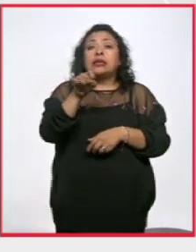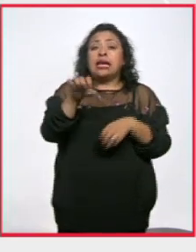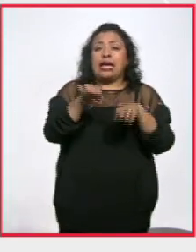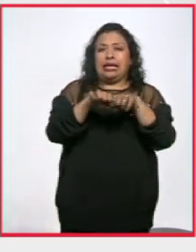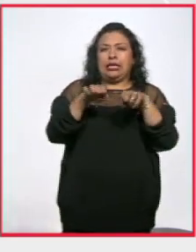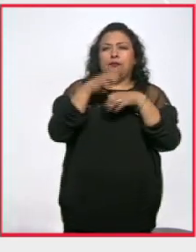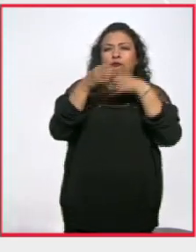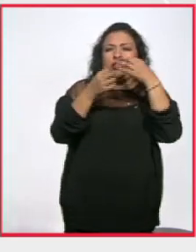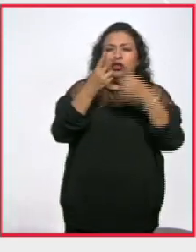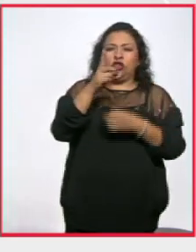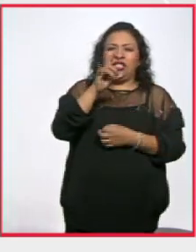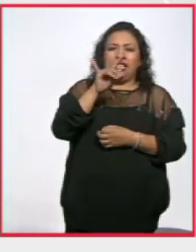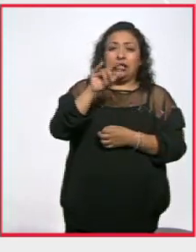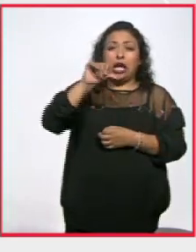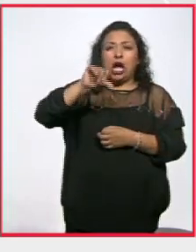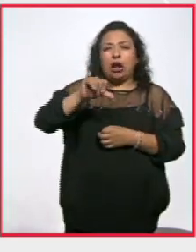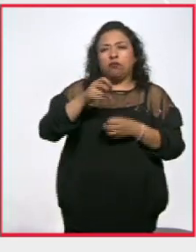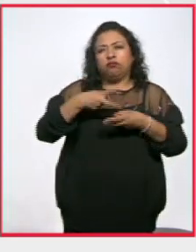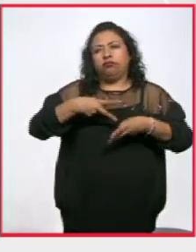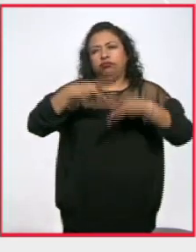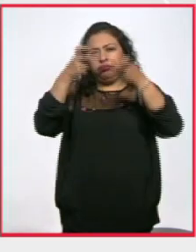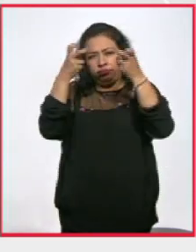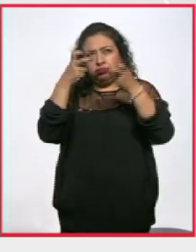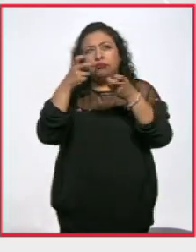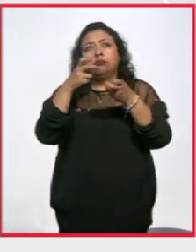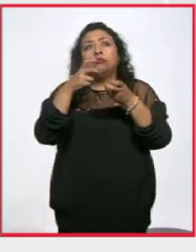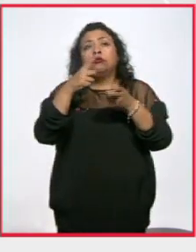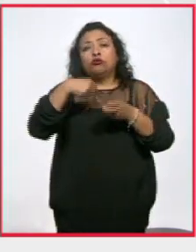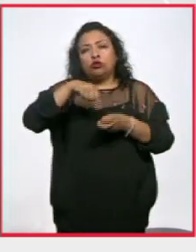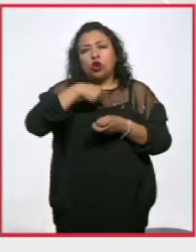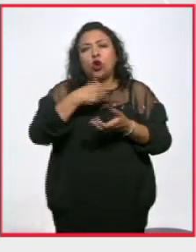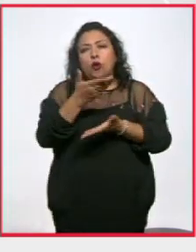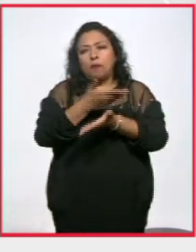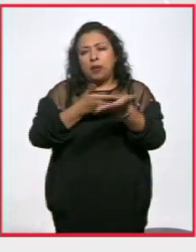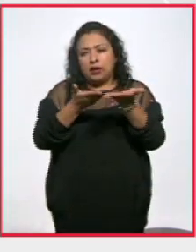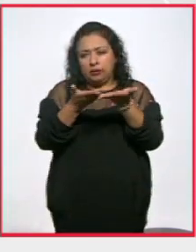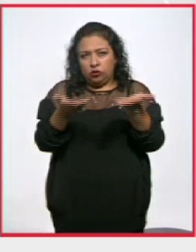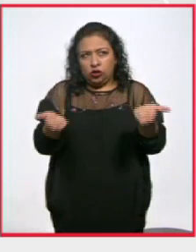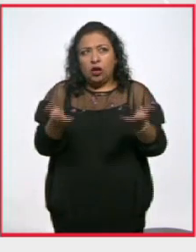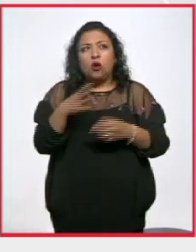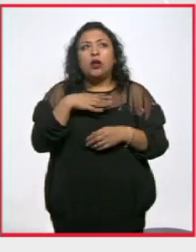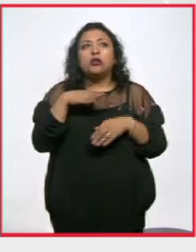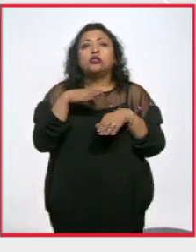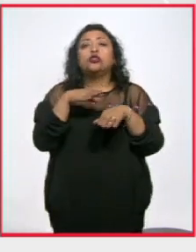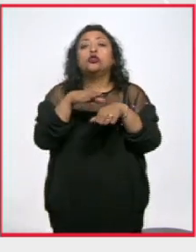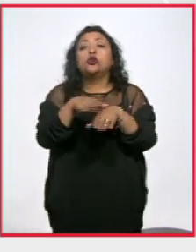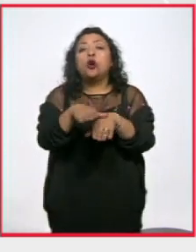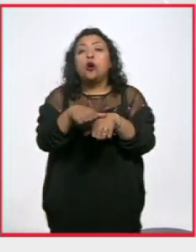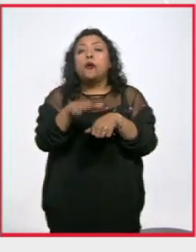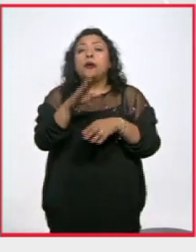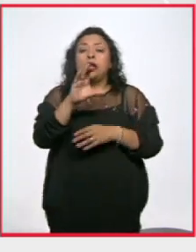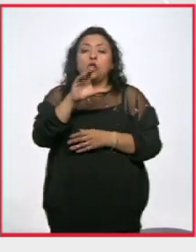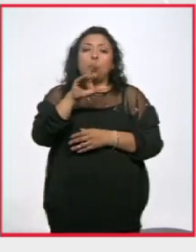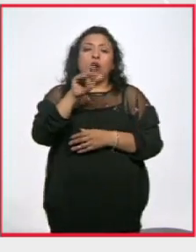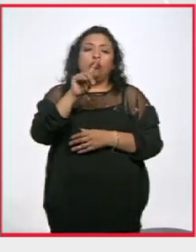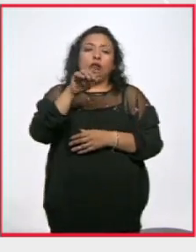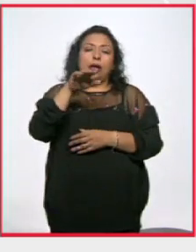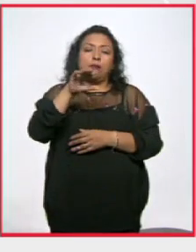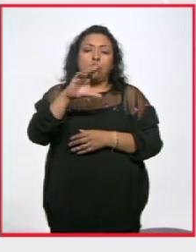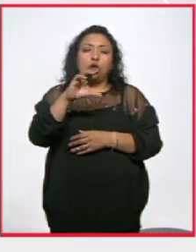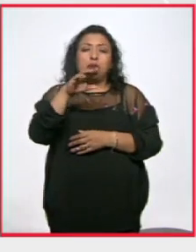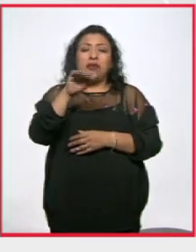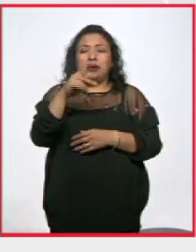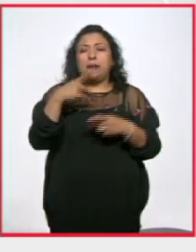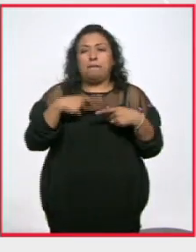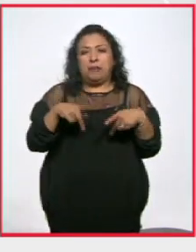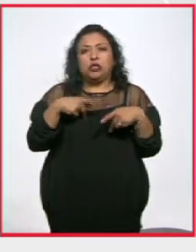de Noticias 22 Digital publicó esta nota en su versión escrita, que nosotros compartimos ahora con ustedes, y tiene que ver con Cuauhtémoc Medina, quien es una